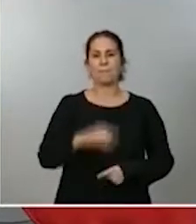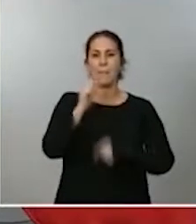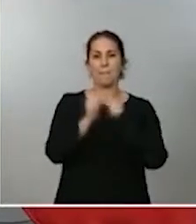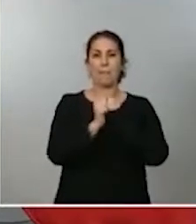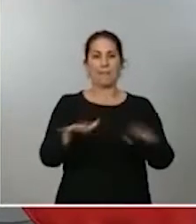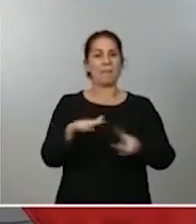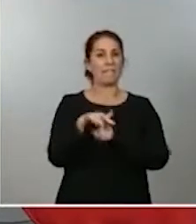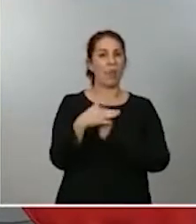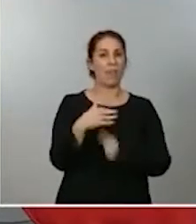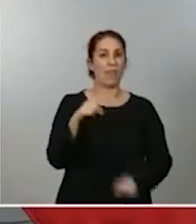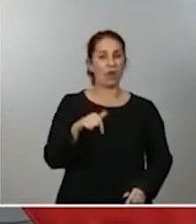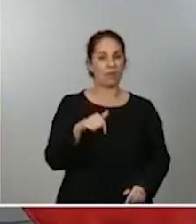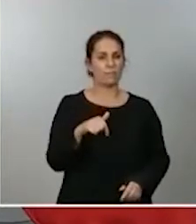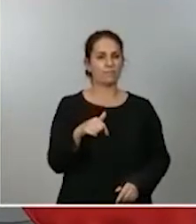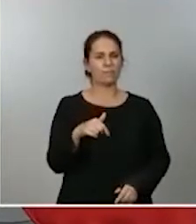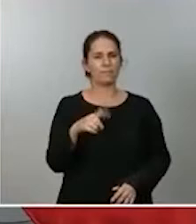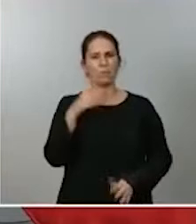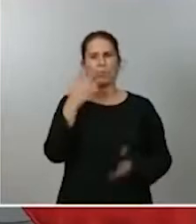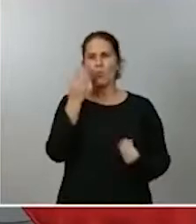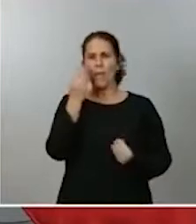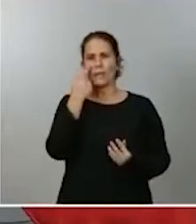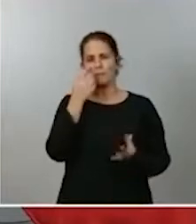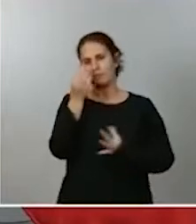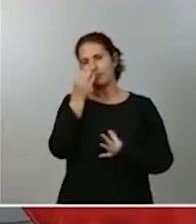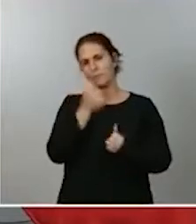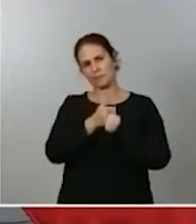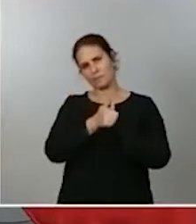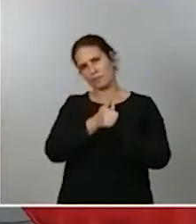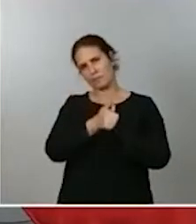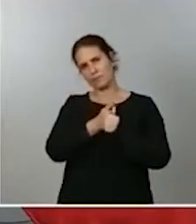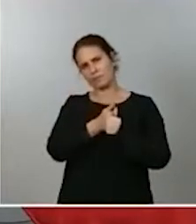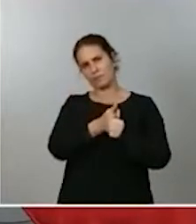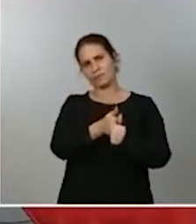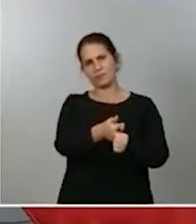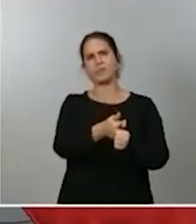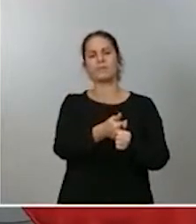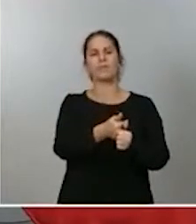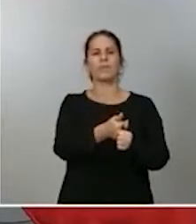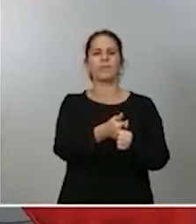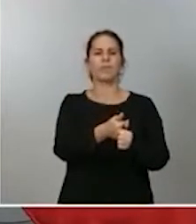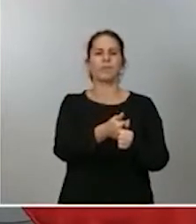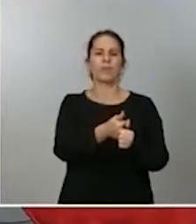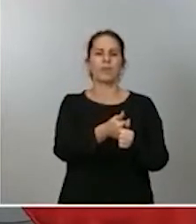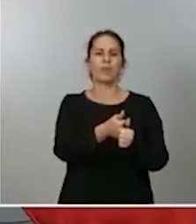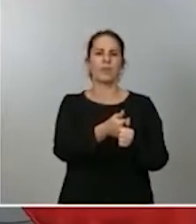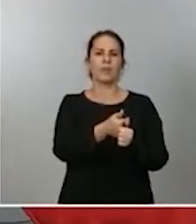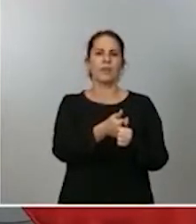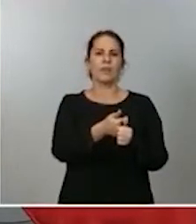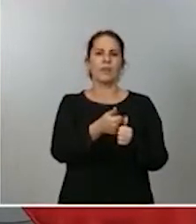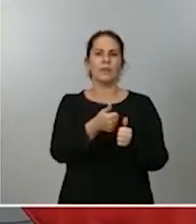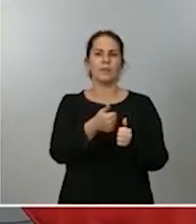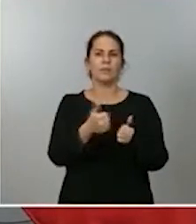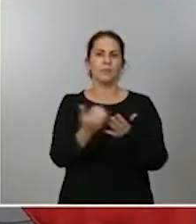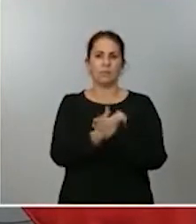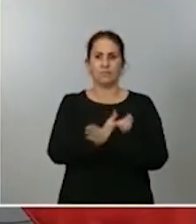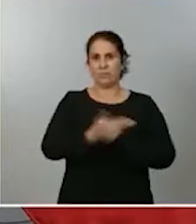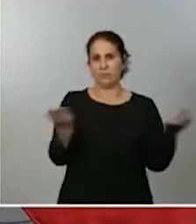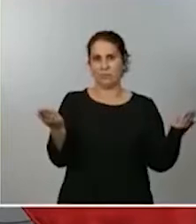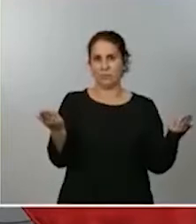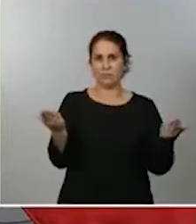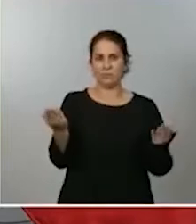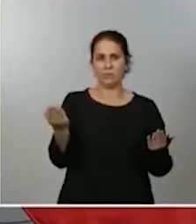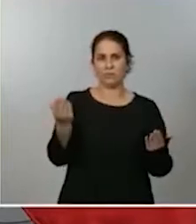seguida, monitorizada y también trasladada al ámbito de la opinión pública, tanto por el propio